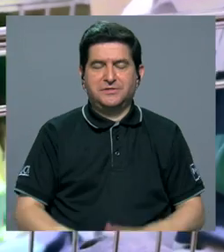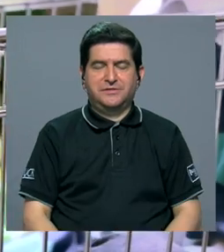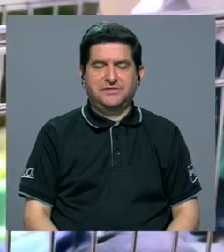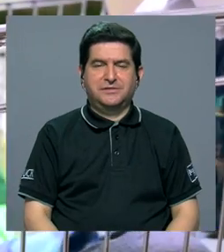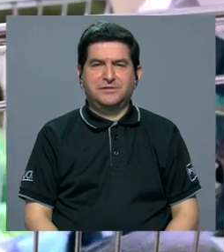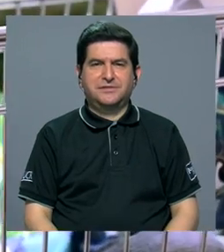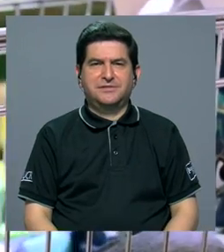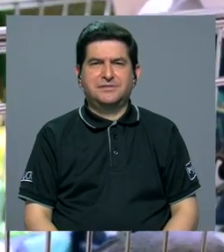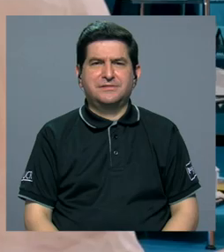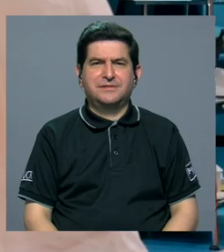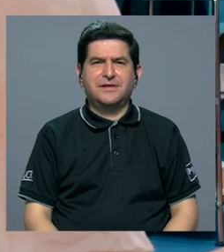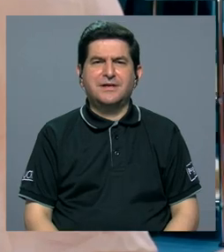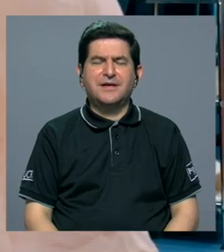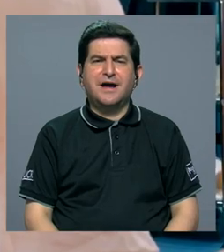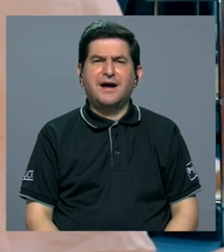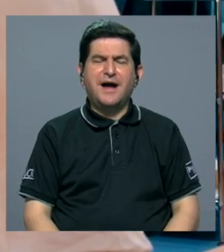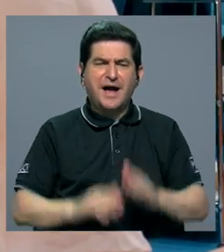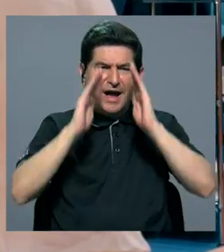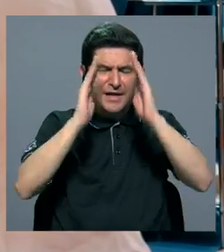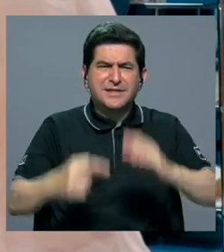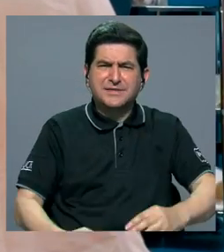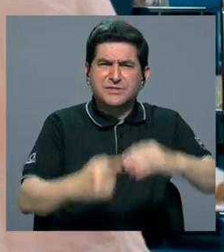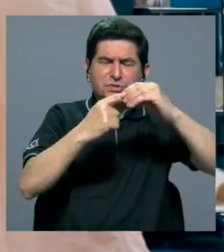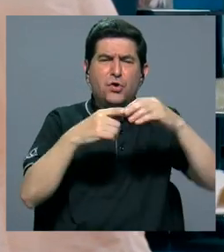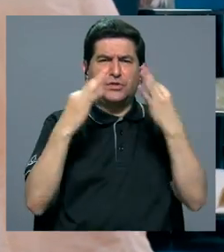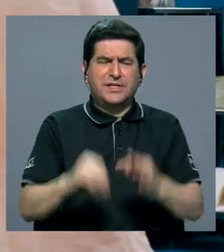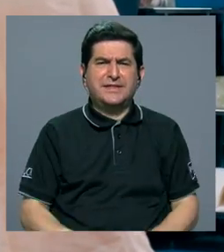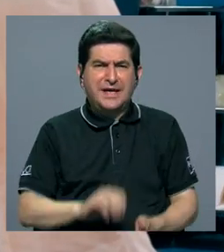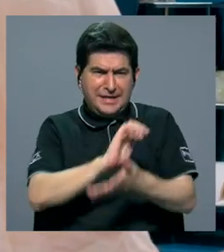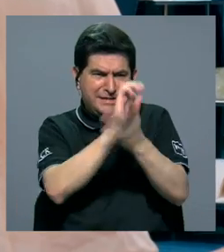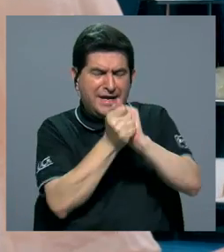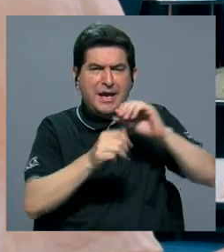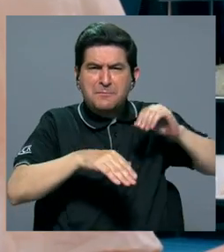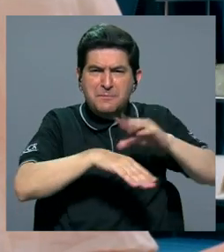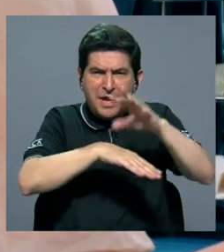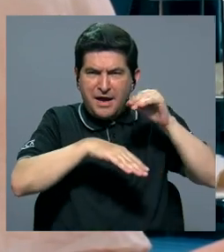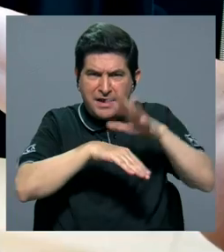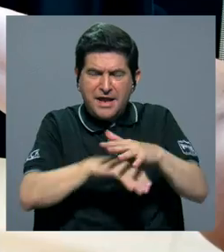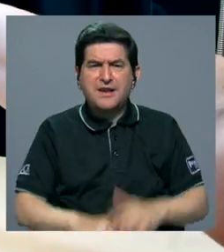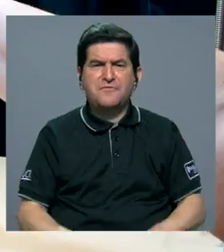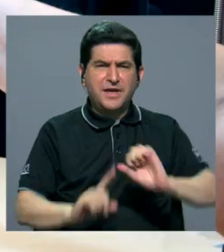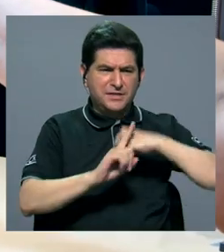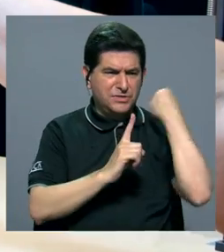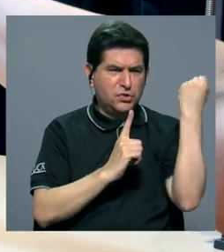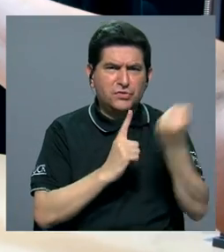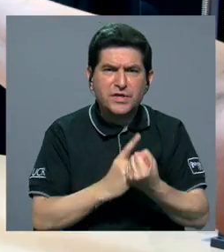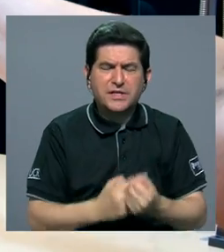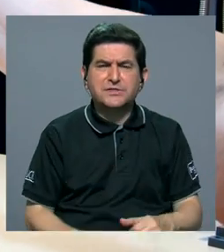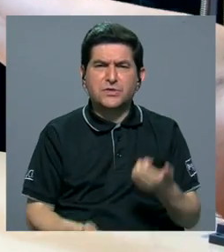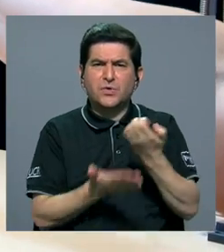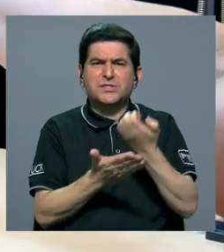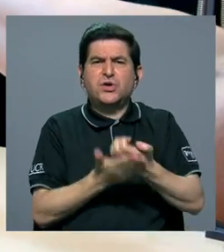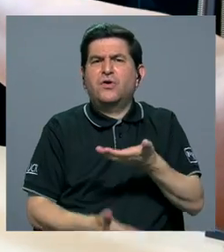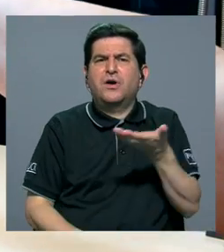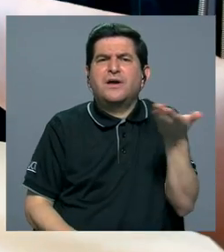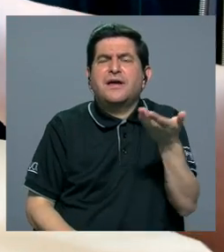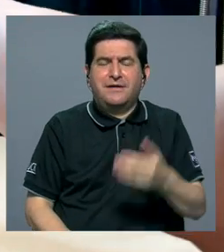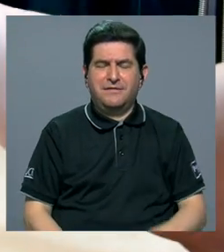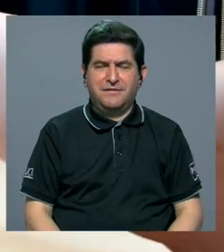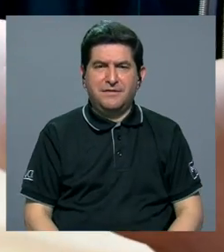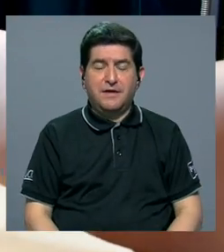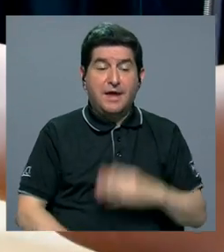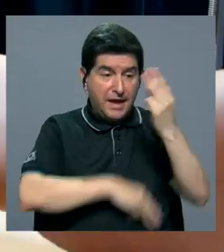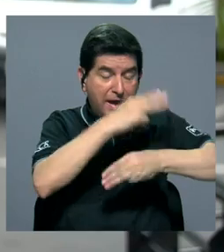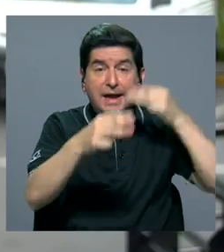Entonces, ¿a qué se le debe dar prioridad para revertir un poco los efectos de estos acontecimientos económicos? A